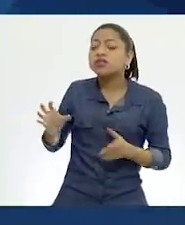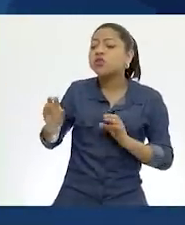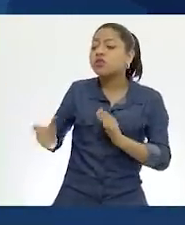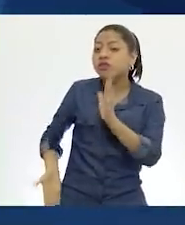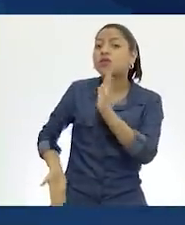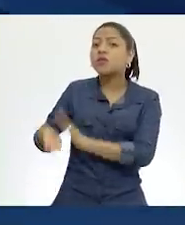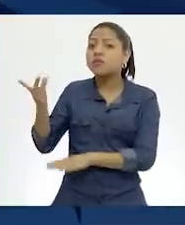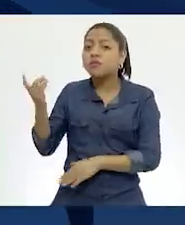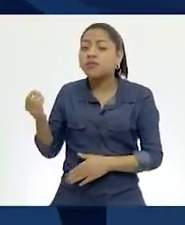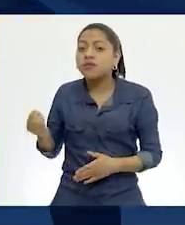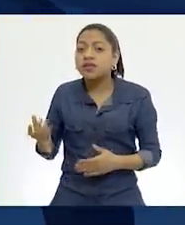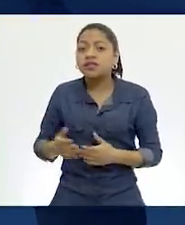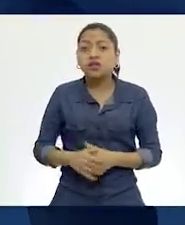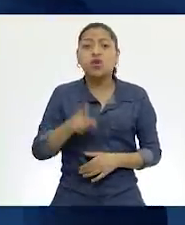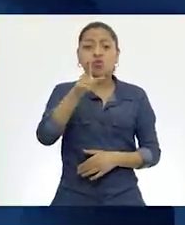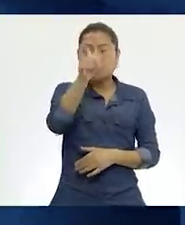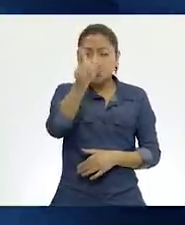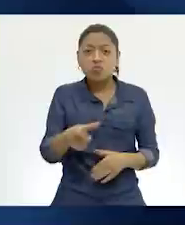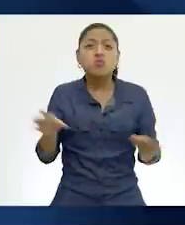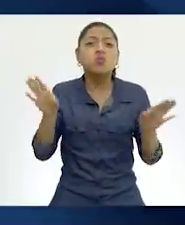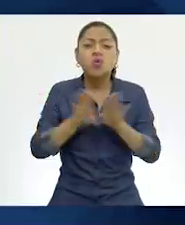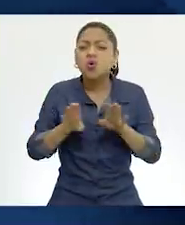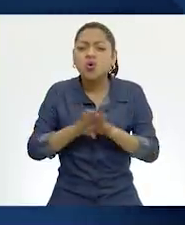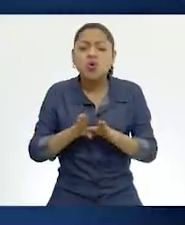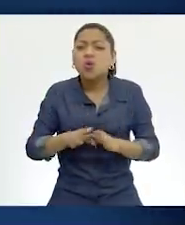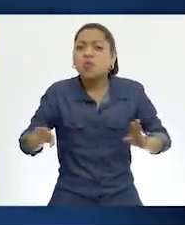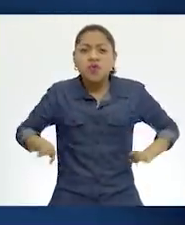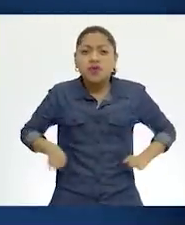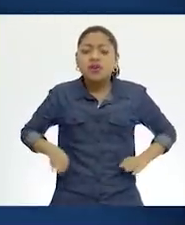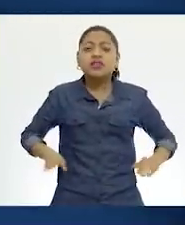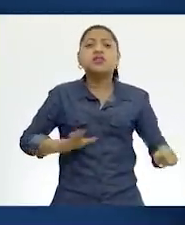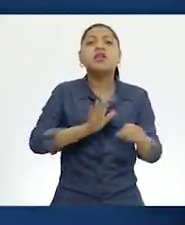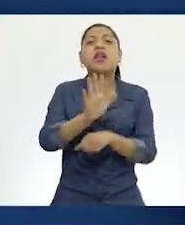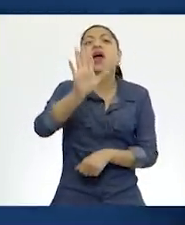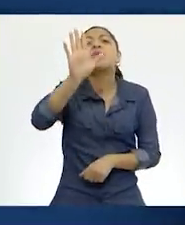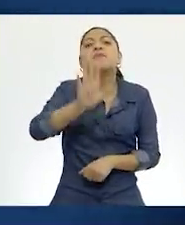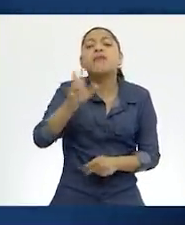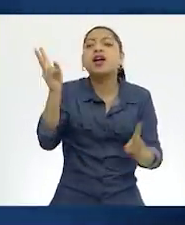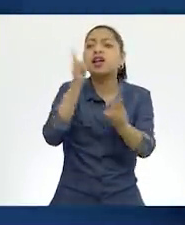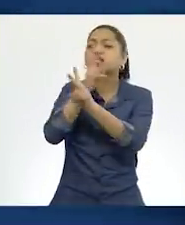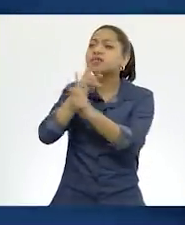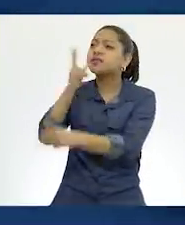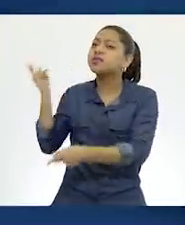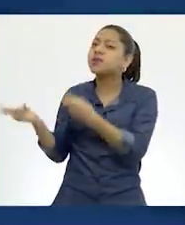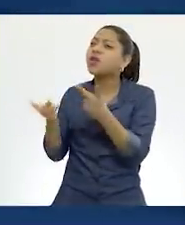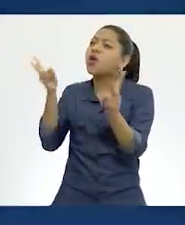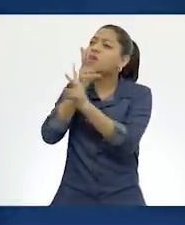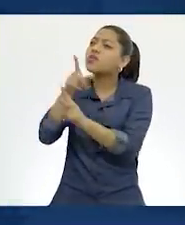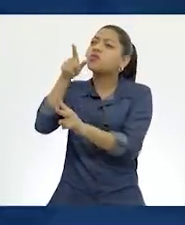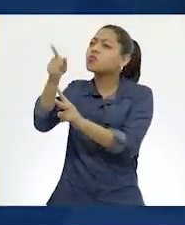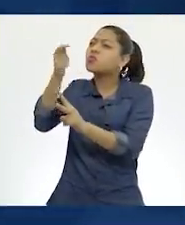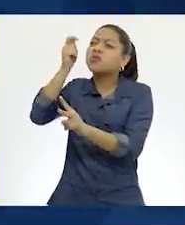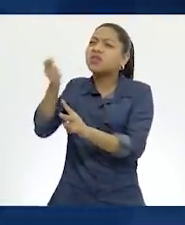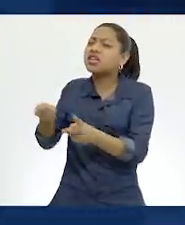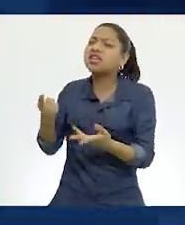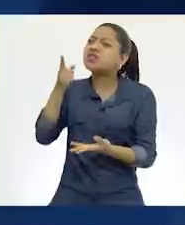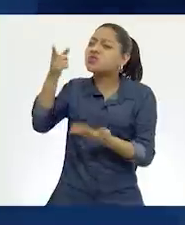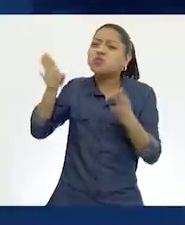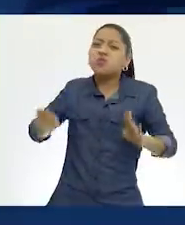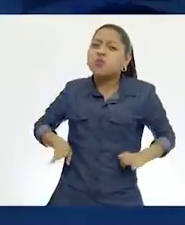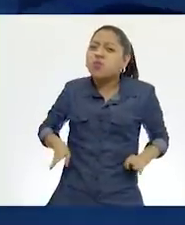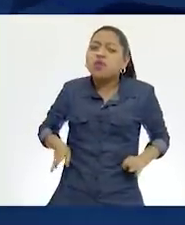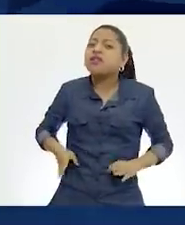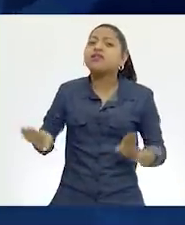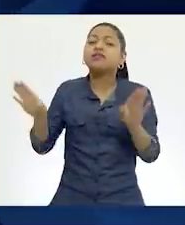Querer saber quién eres y cómo eres es como decirle al viento, viento, ¿quién eres? ¿Cómo